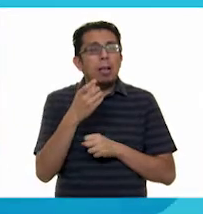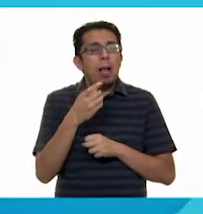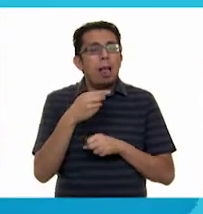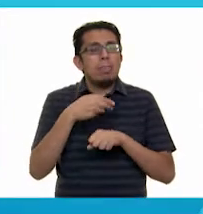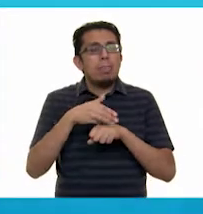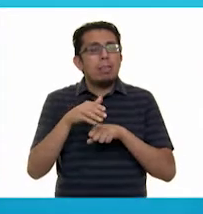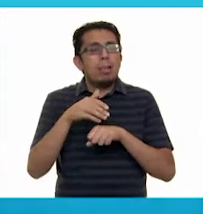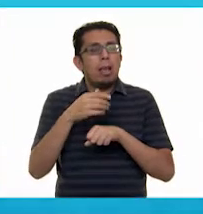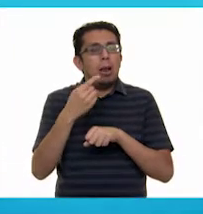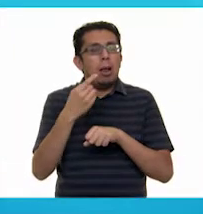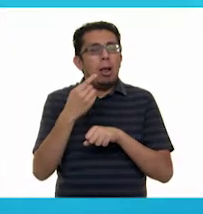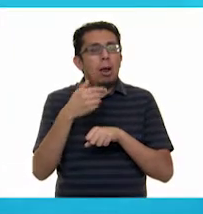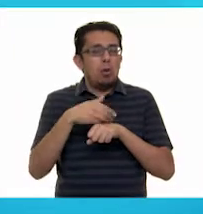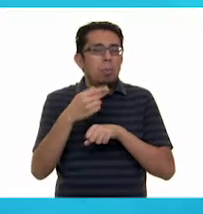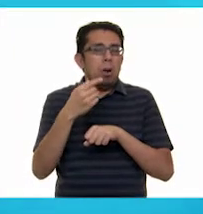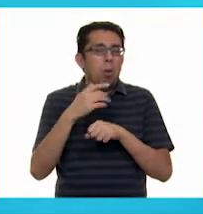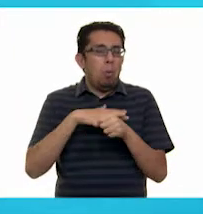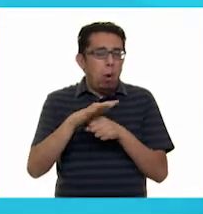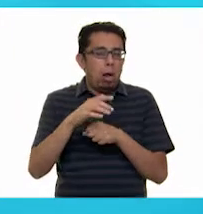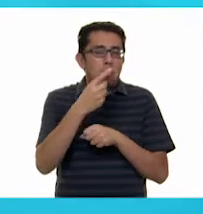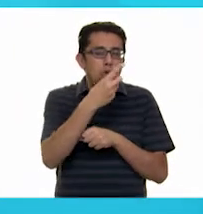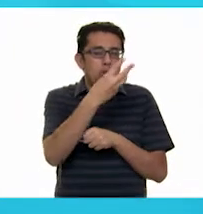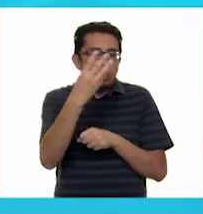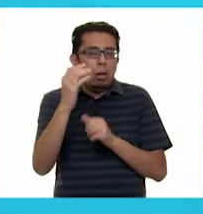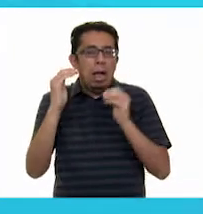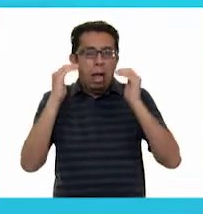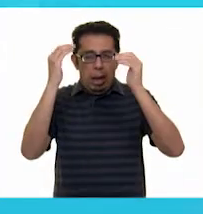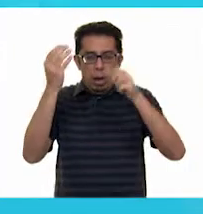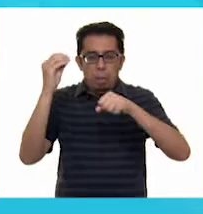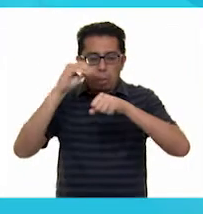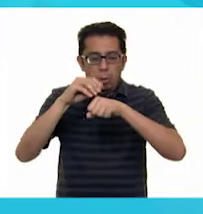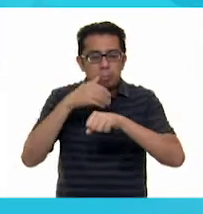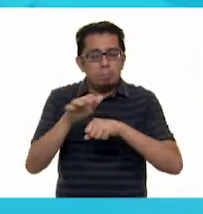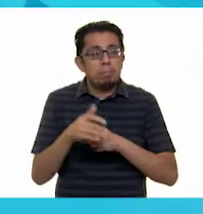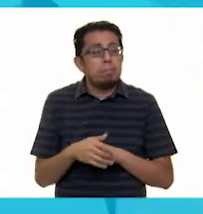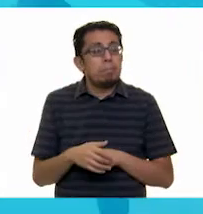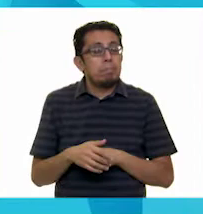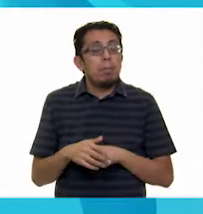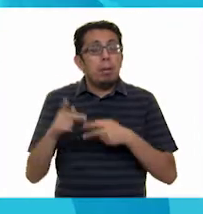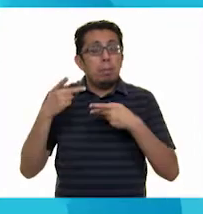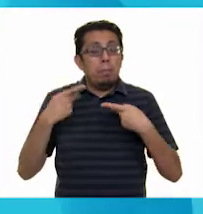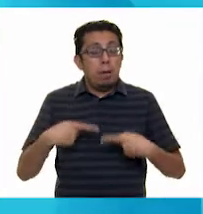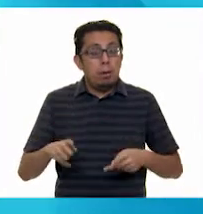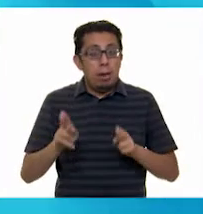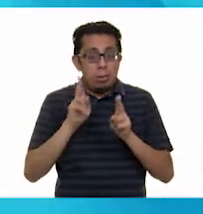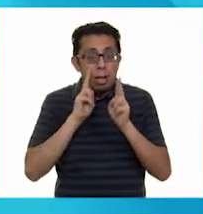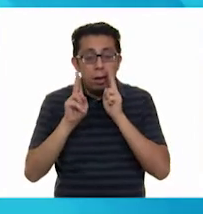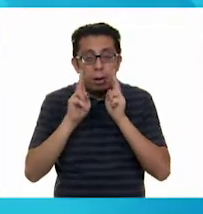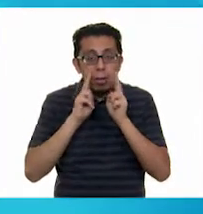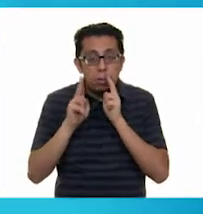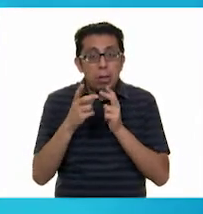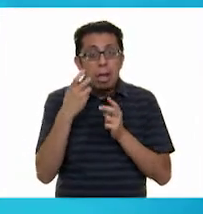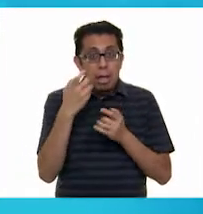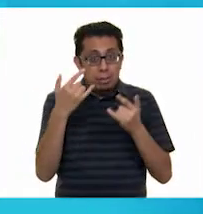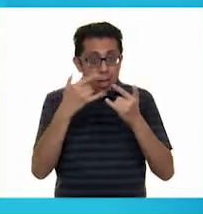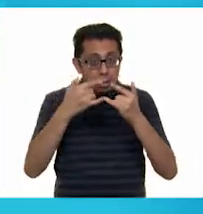número de escena. Puede haber uno, dos, tres, cuatro escenas, ¿verdad? Bien. Narrador. La historia que verás a continuación trata